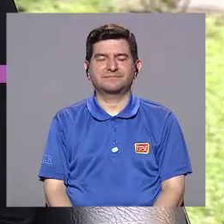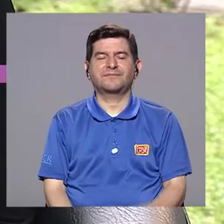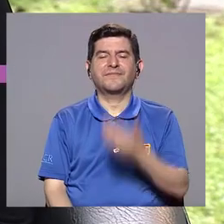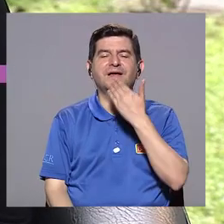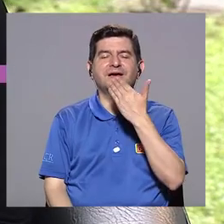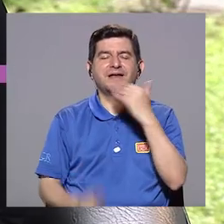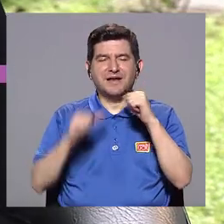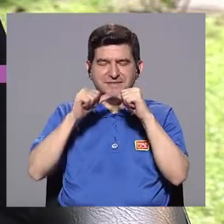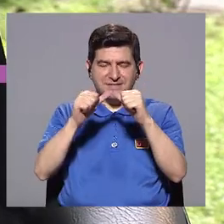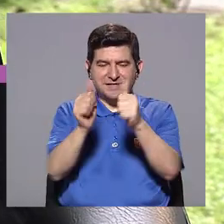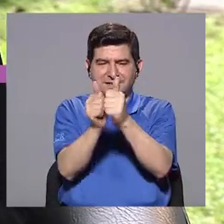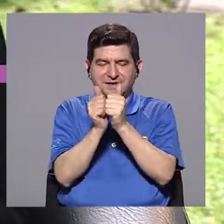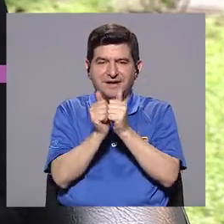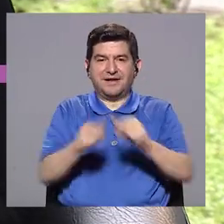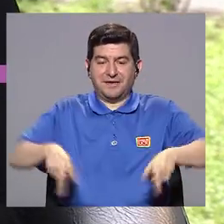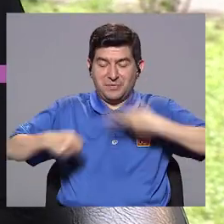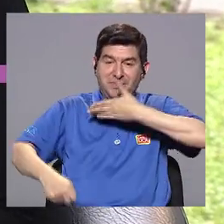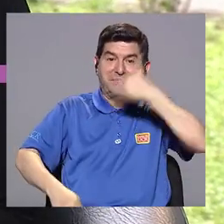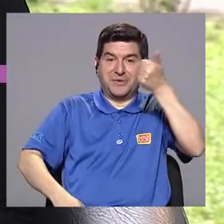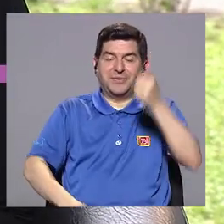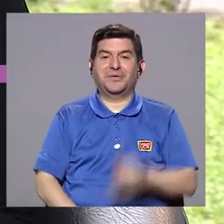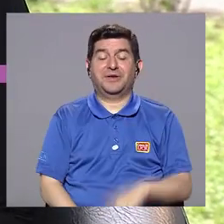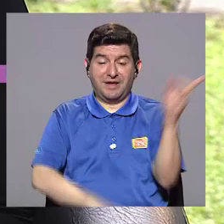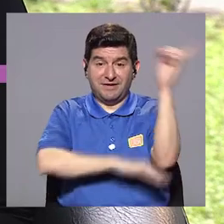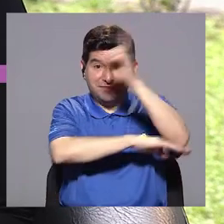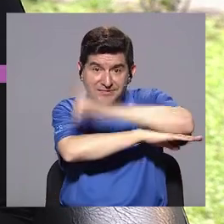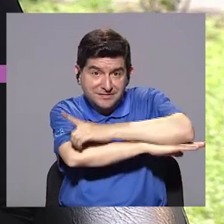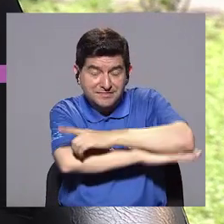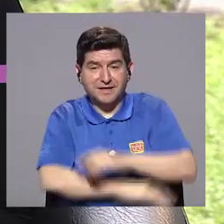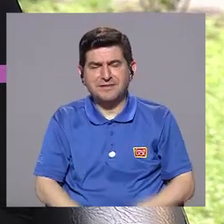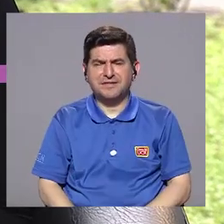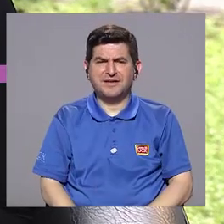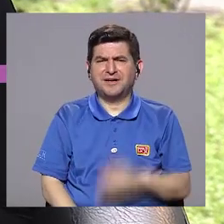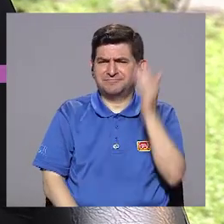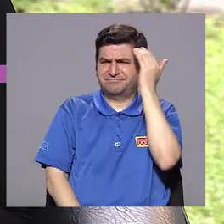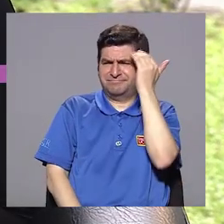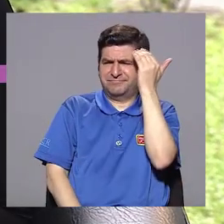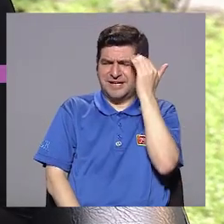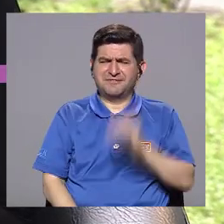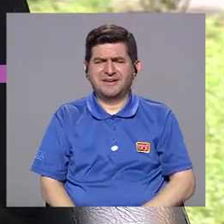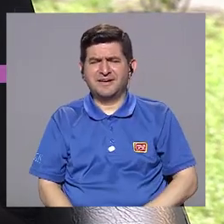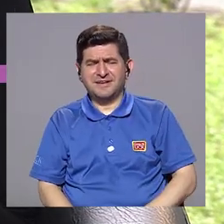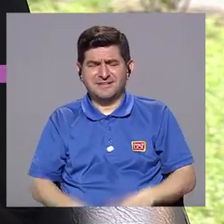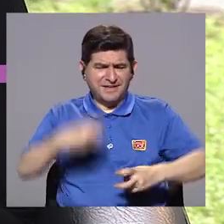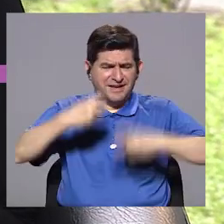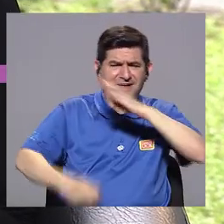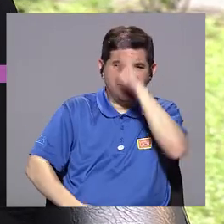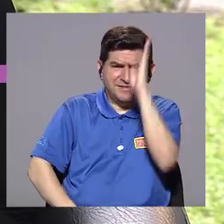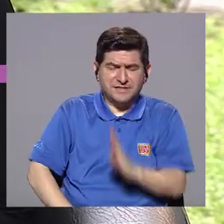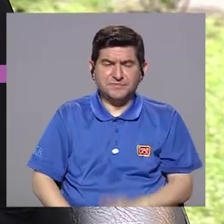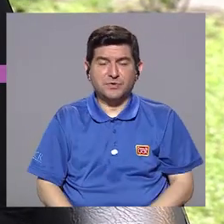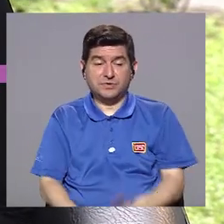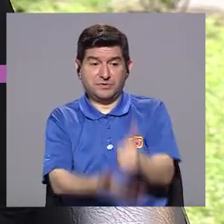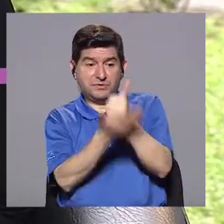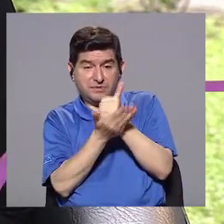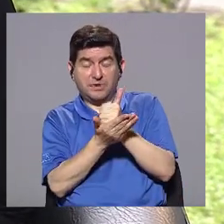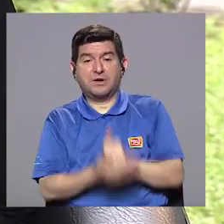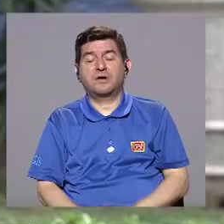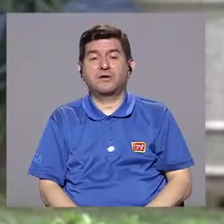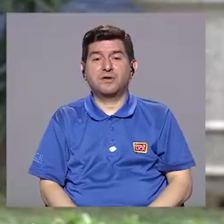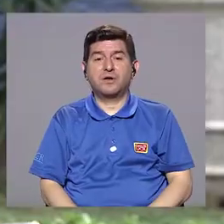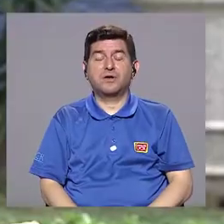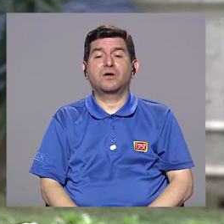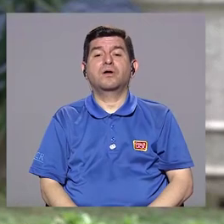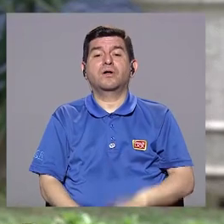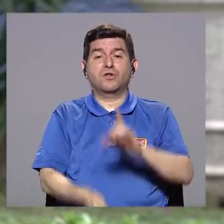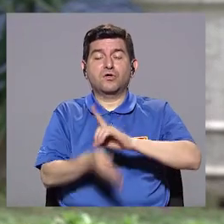Gracias por continuar con nosotros en Vivir Mejor. El día de hoy, conociendo acerca del trastorno bipolar, para ello nos acompaña el doctor